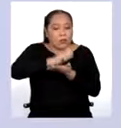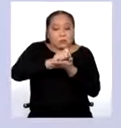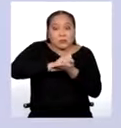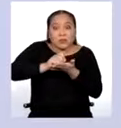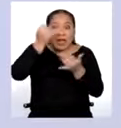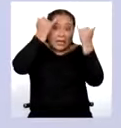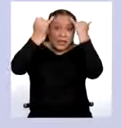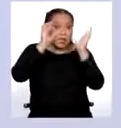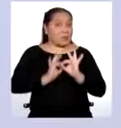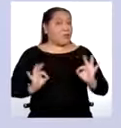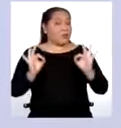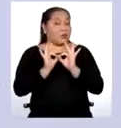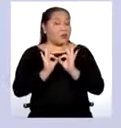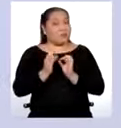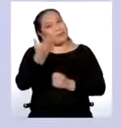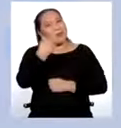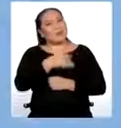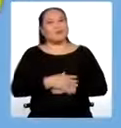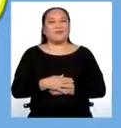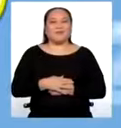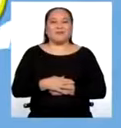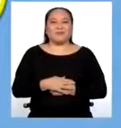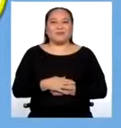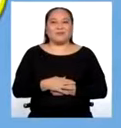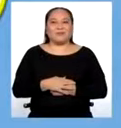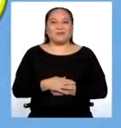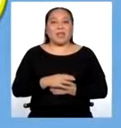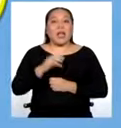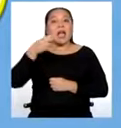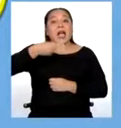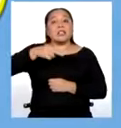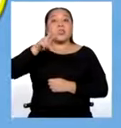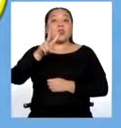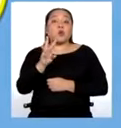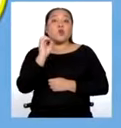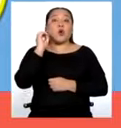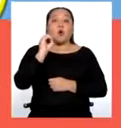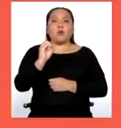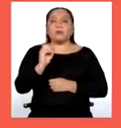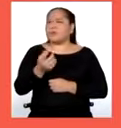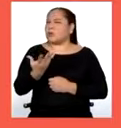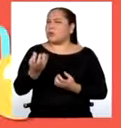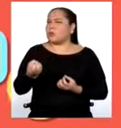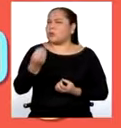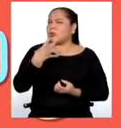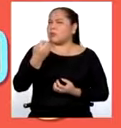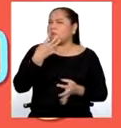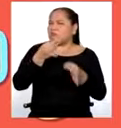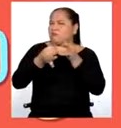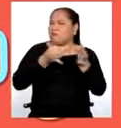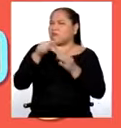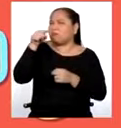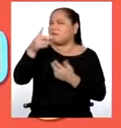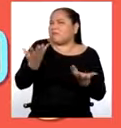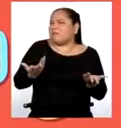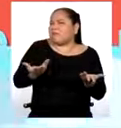notas de las ideas más importantes. Vamos a verlo. ¿H2O? Hugo, ¿nos puedes decir algo al respecto?